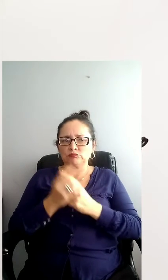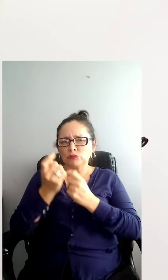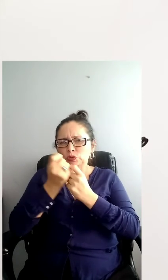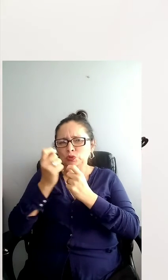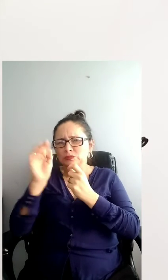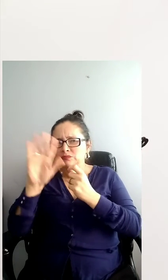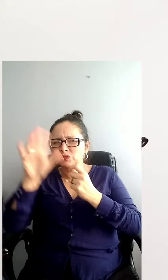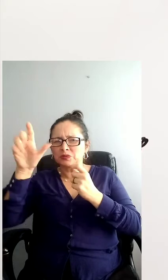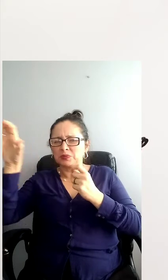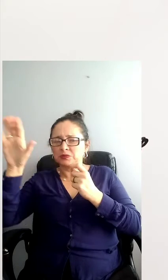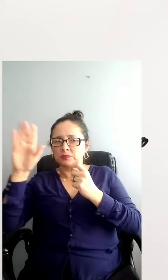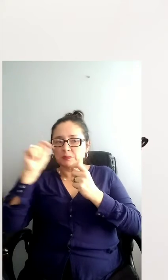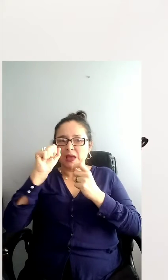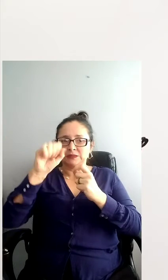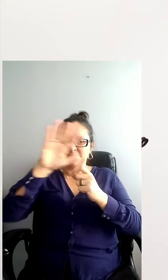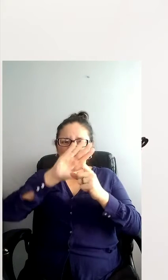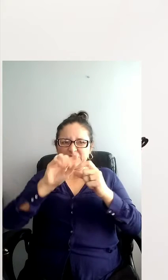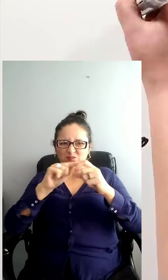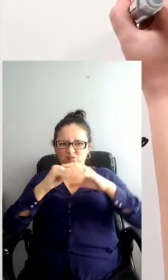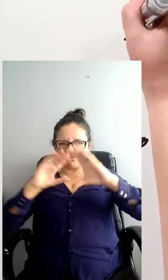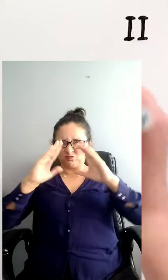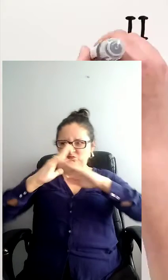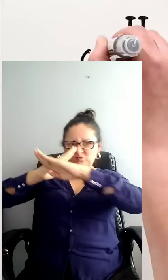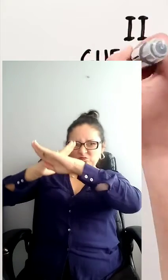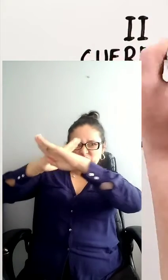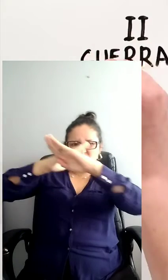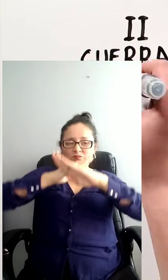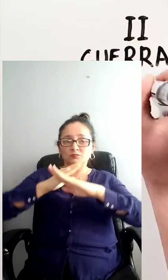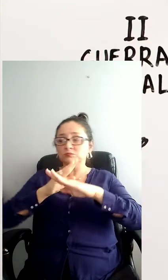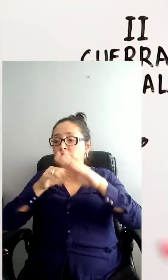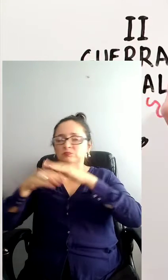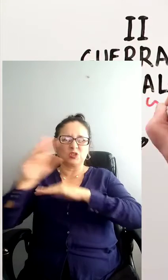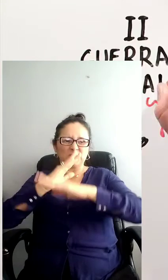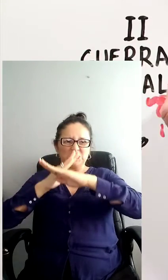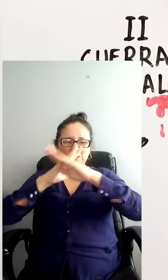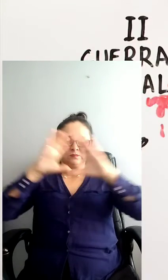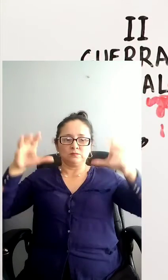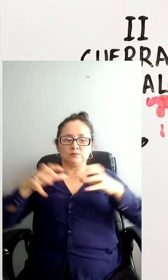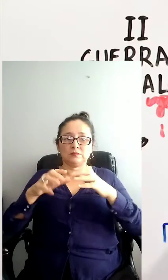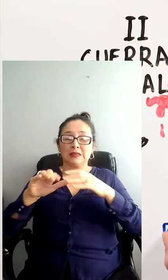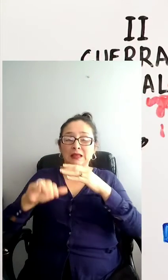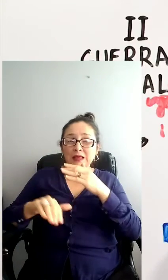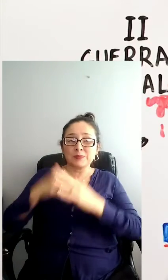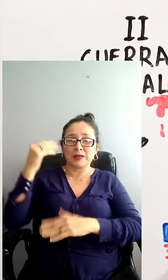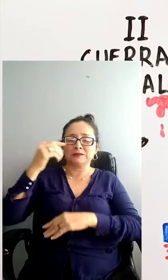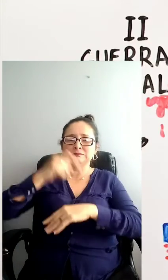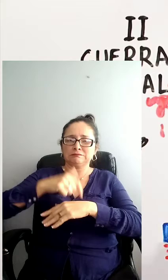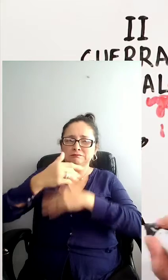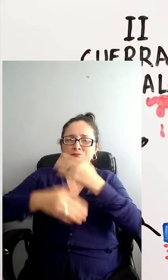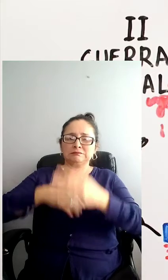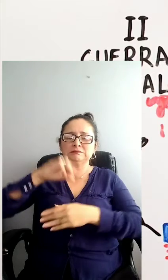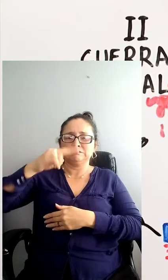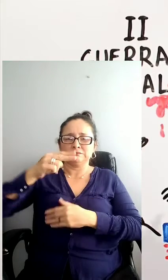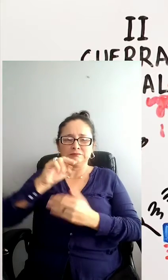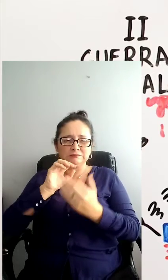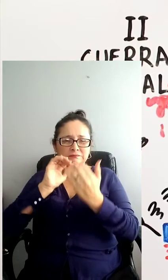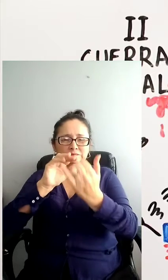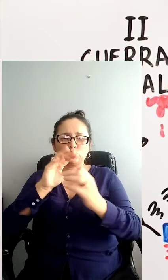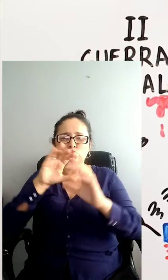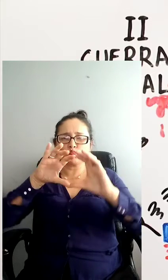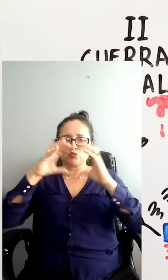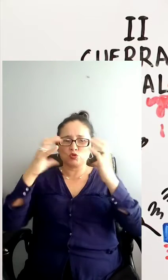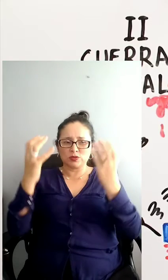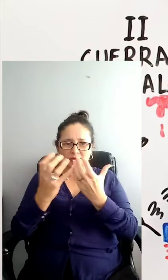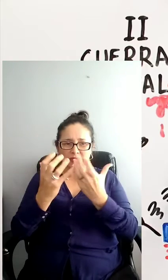la cual fue fallida debido sobre todo al invierno anticipado. En 1941, Hitler declara la guerra a Estados Unidos después de que Japón bombardeara Perú.